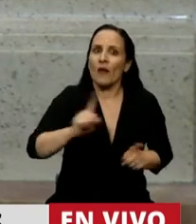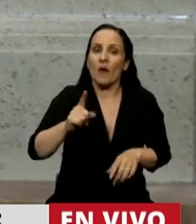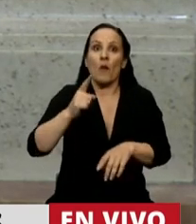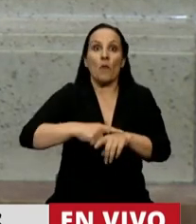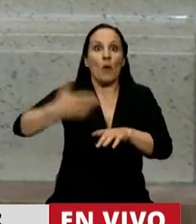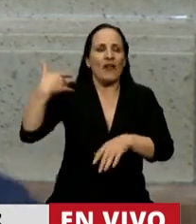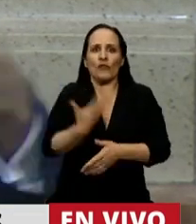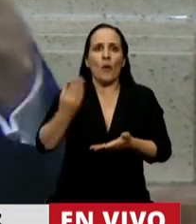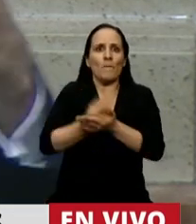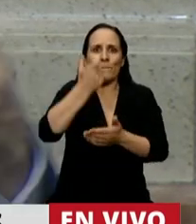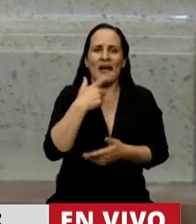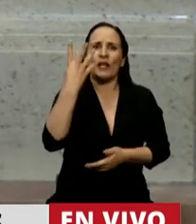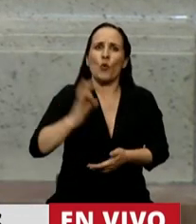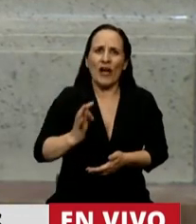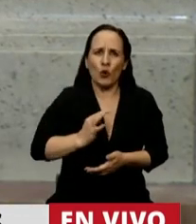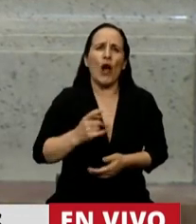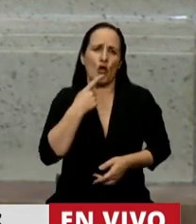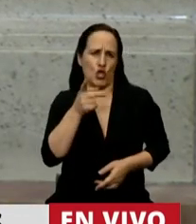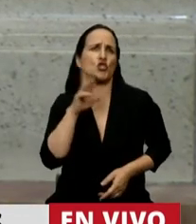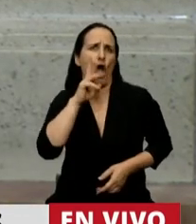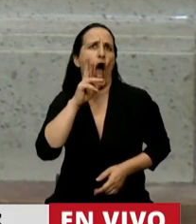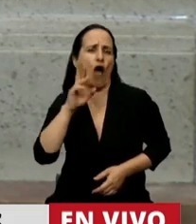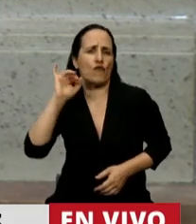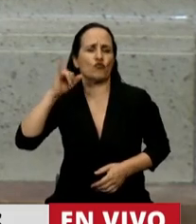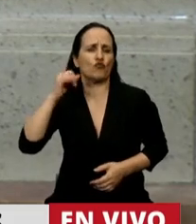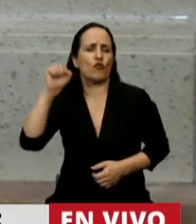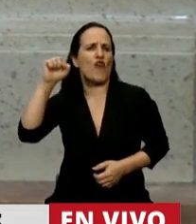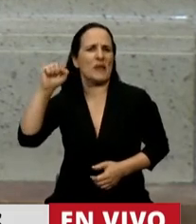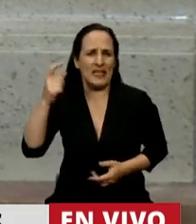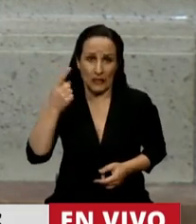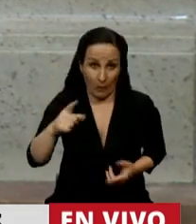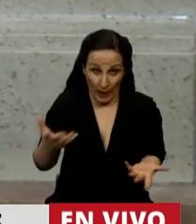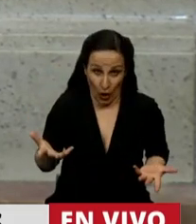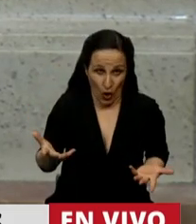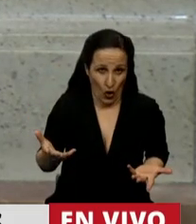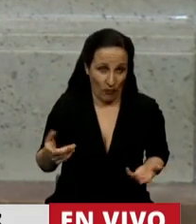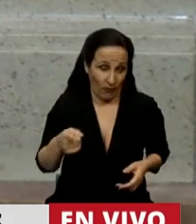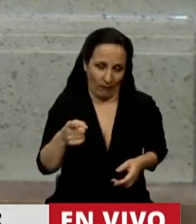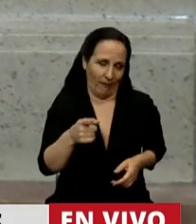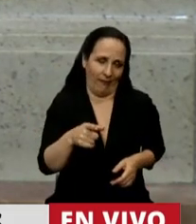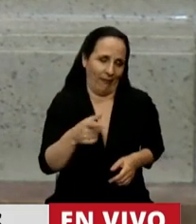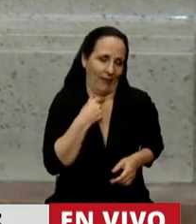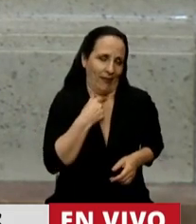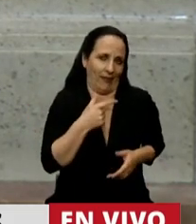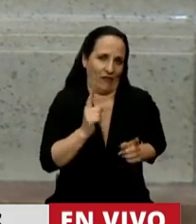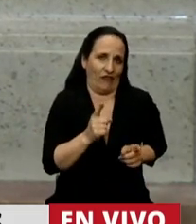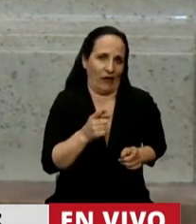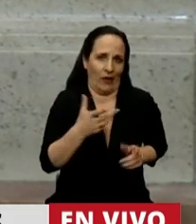gobierno macrista donde posaba de feminista, pero trabajaba por abajo por el aborto clandestino.